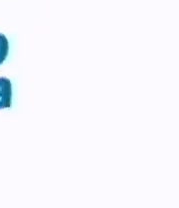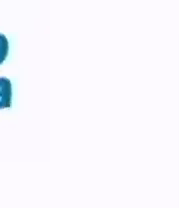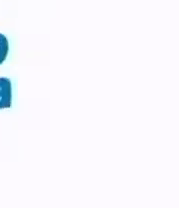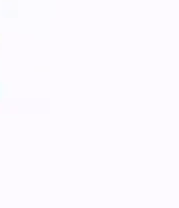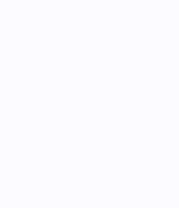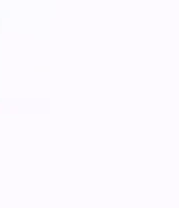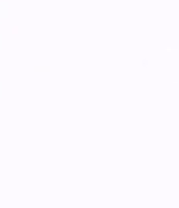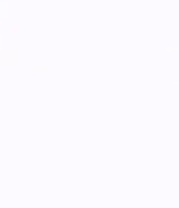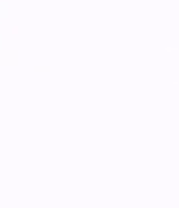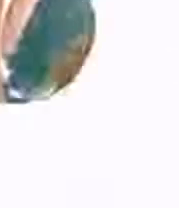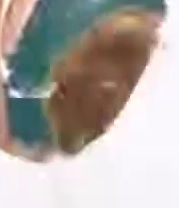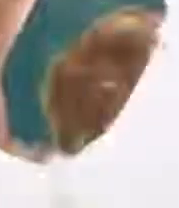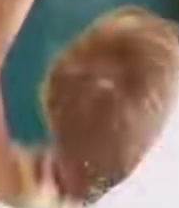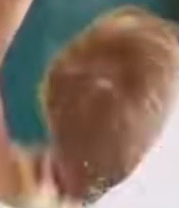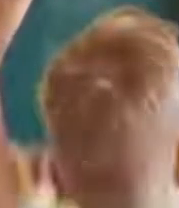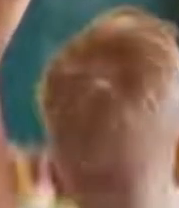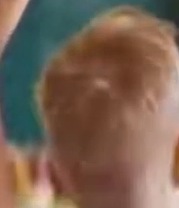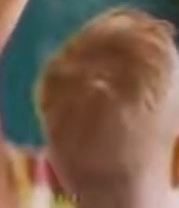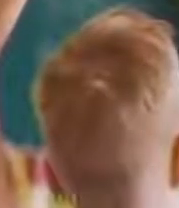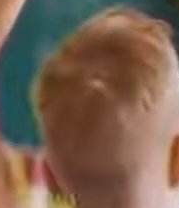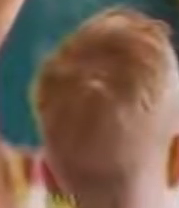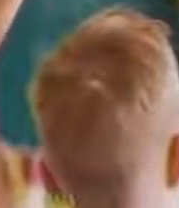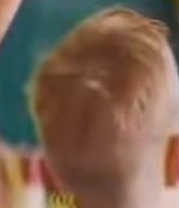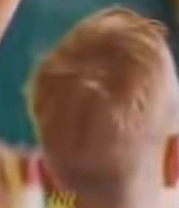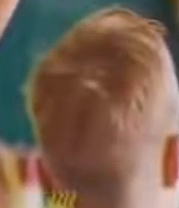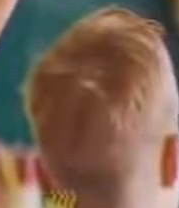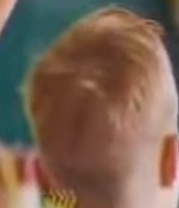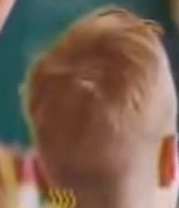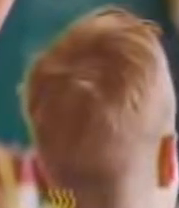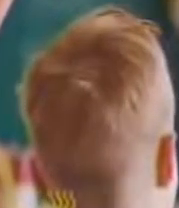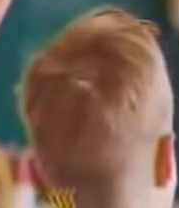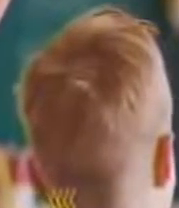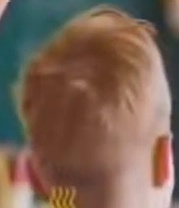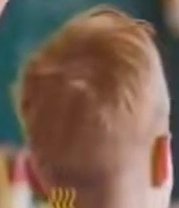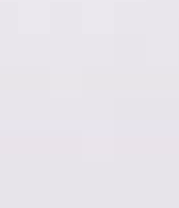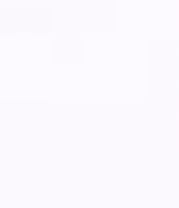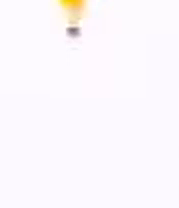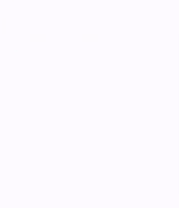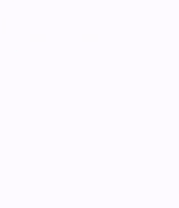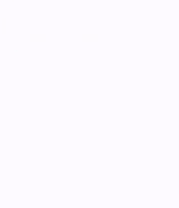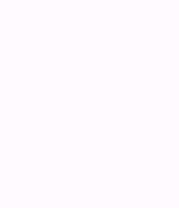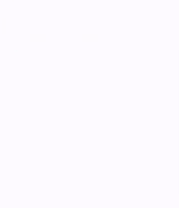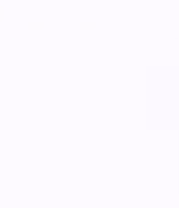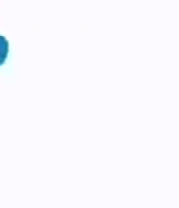A continuación, Comunicación y Lenguaje, Tercero Primaria.